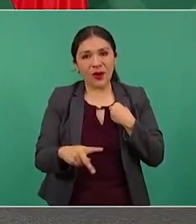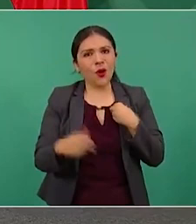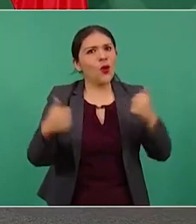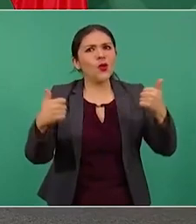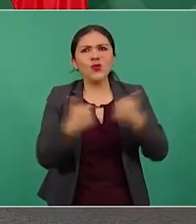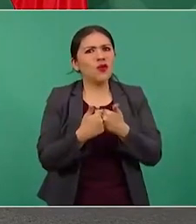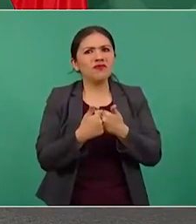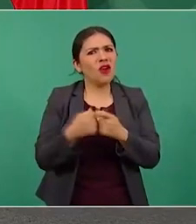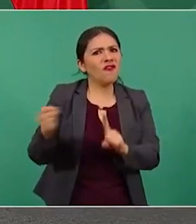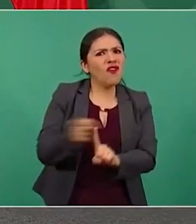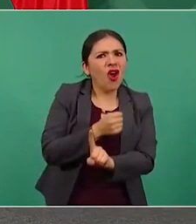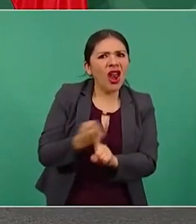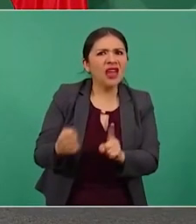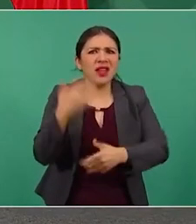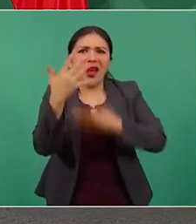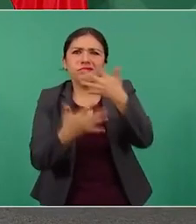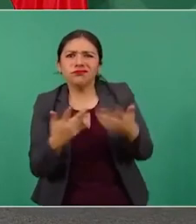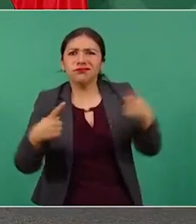violencia.